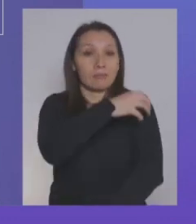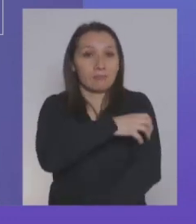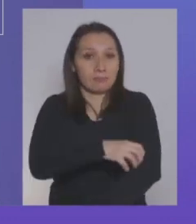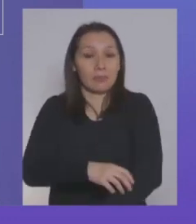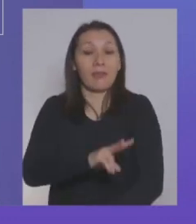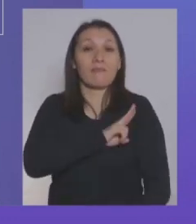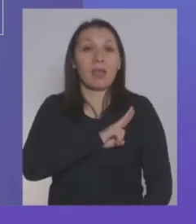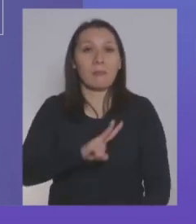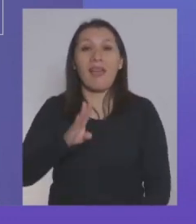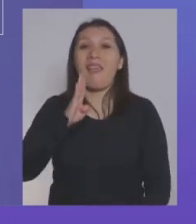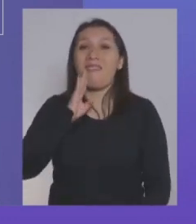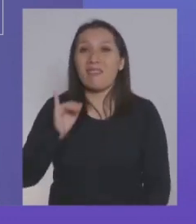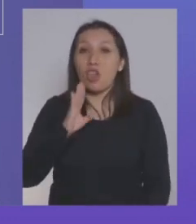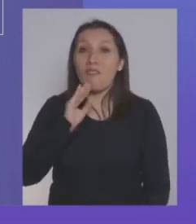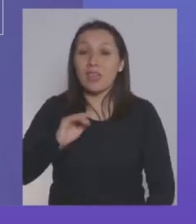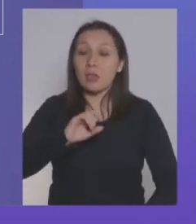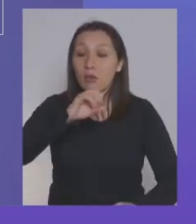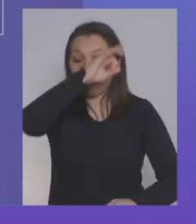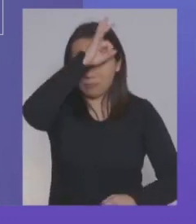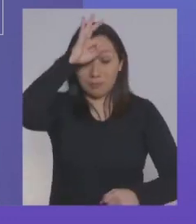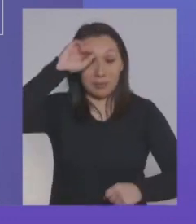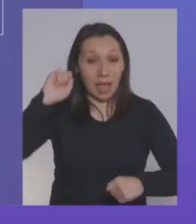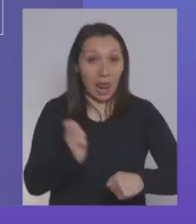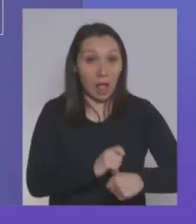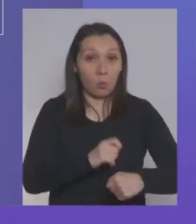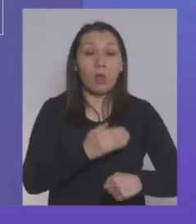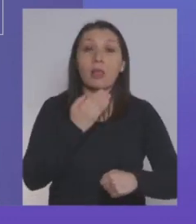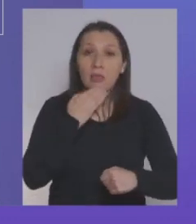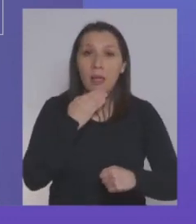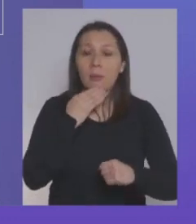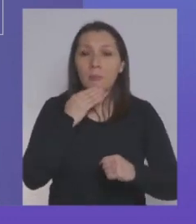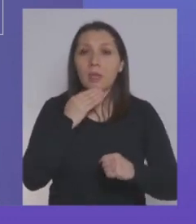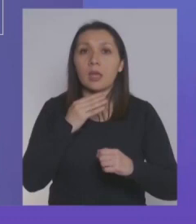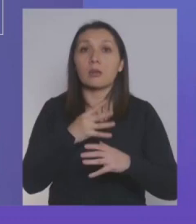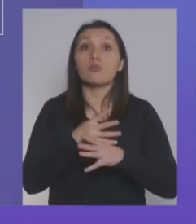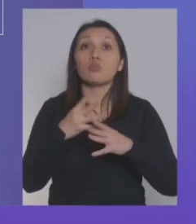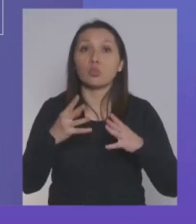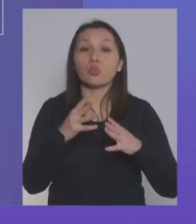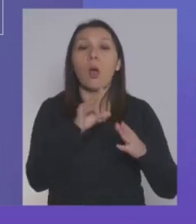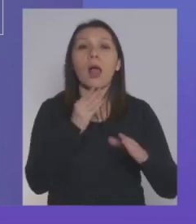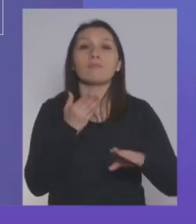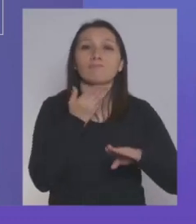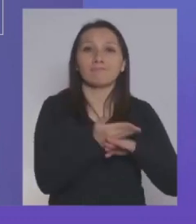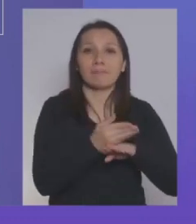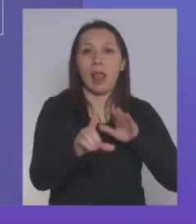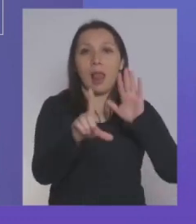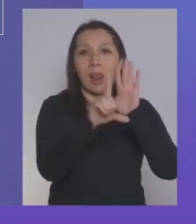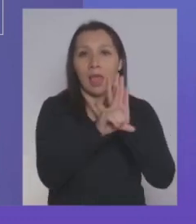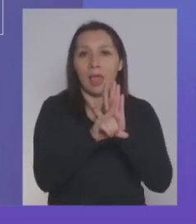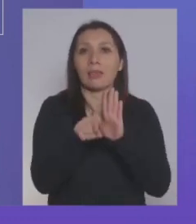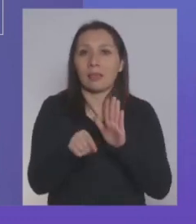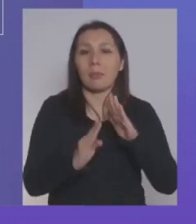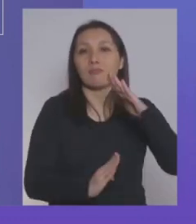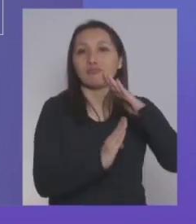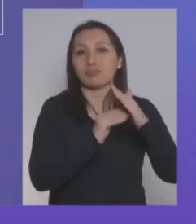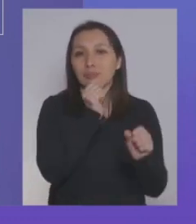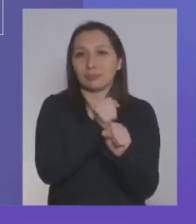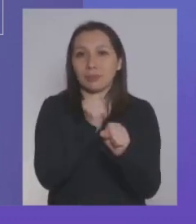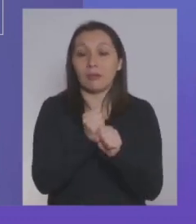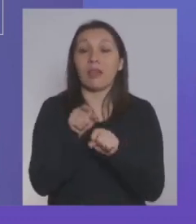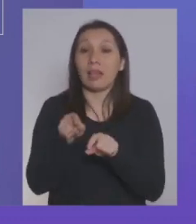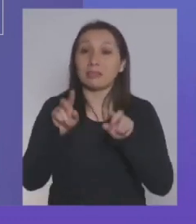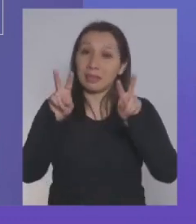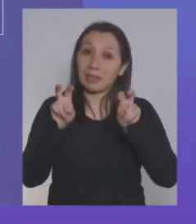Valparaíso, Bío Bío y la Araucanía también han tenido elevados índices de uso de la ley. Y esto de acá también dice relación